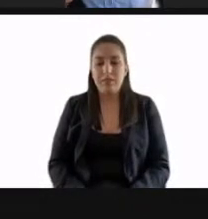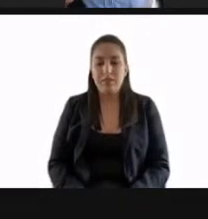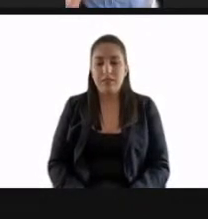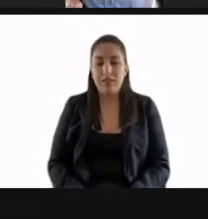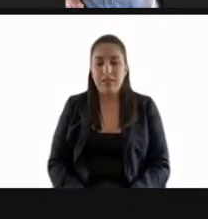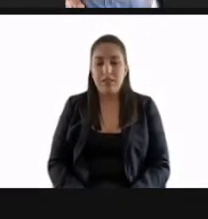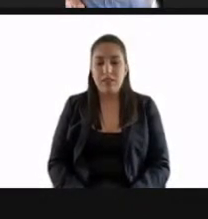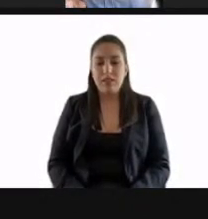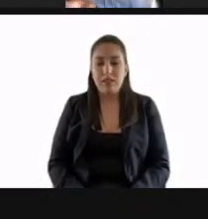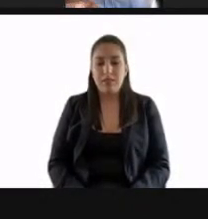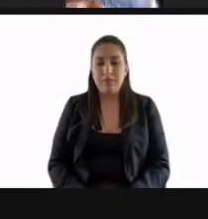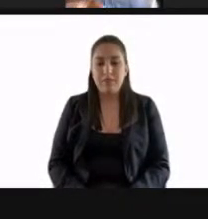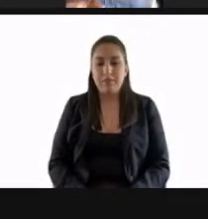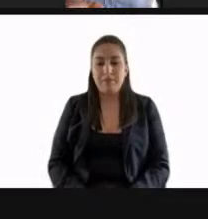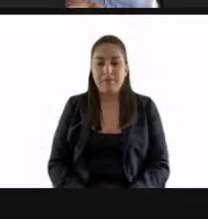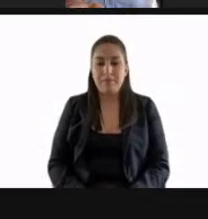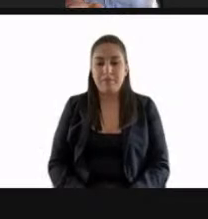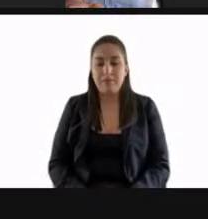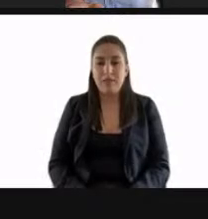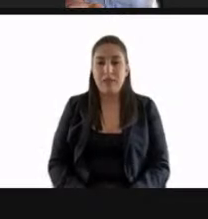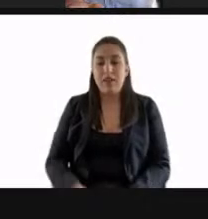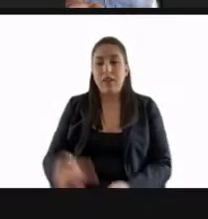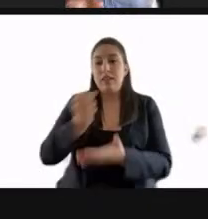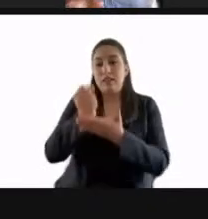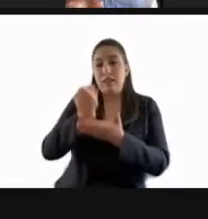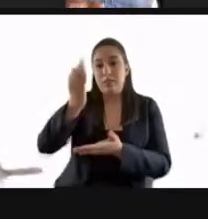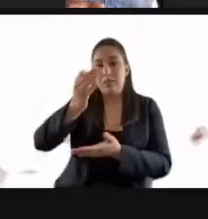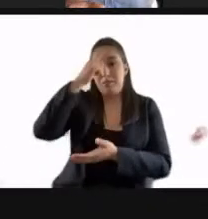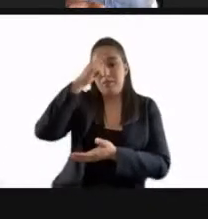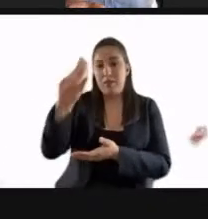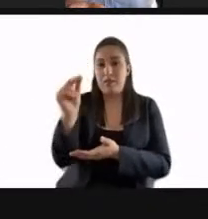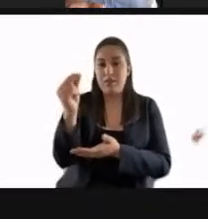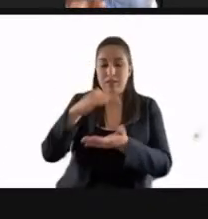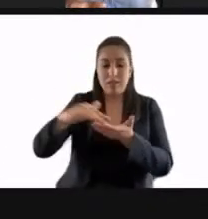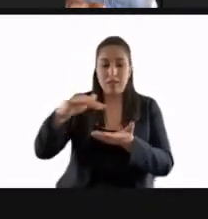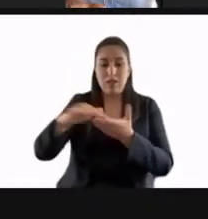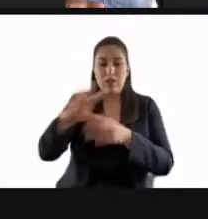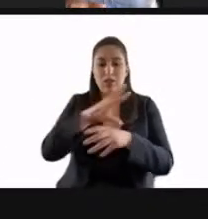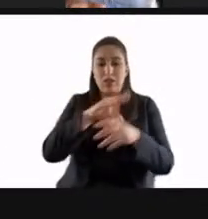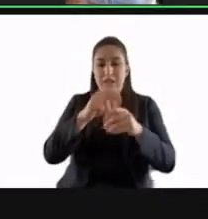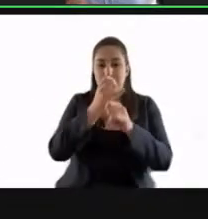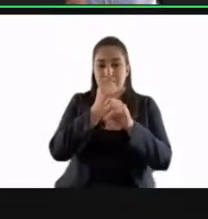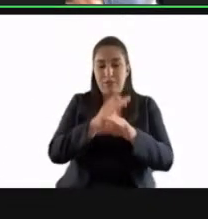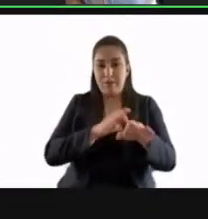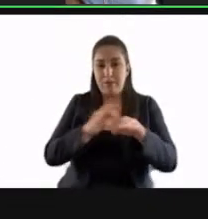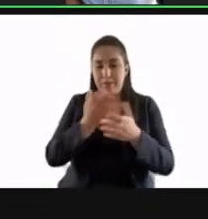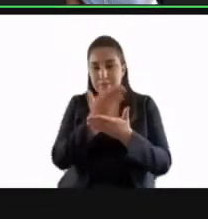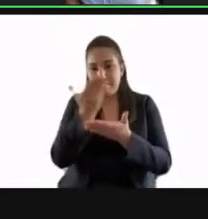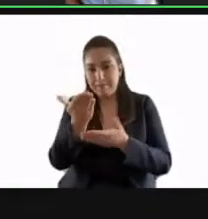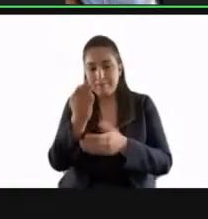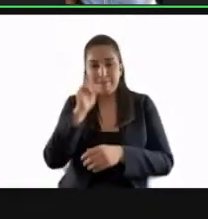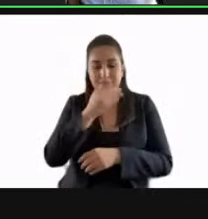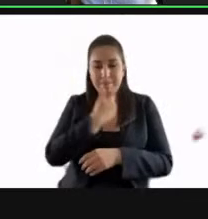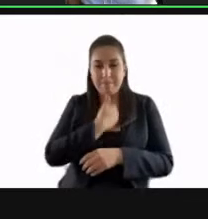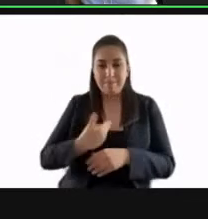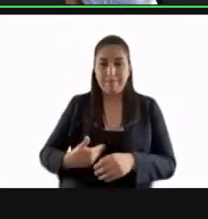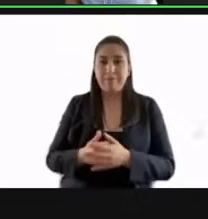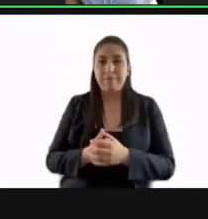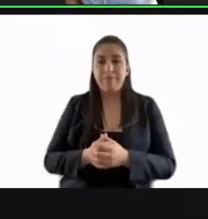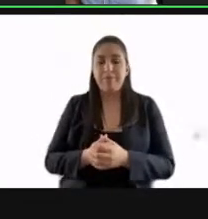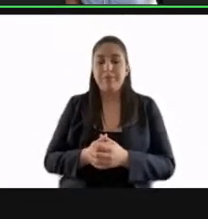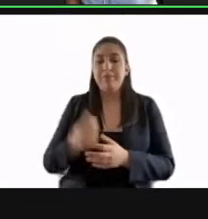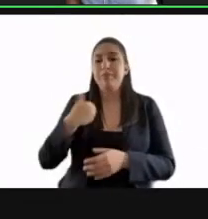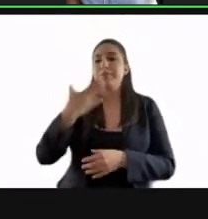Se aprueba la dispensa de la lectura, diputada presidente. Muchísimas gracias. Se solicita a la secretaria